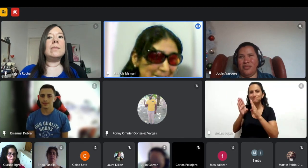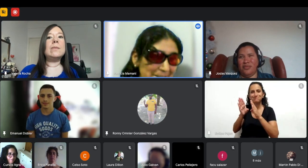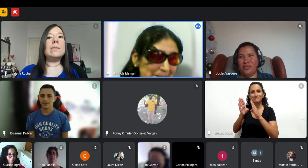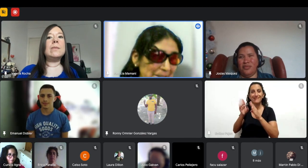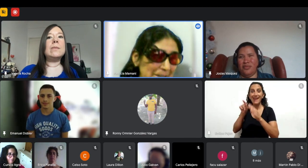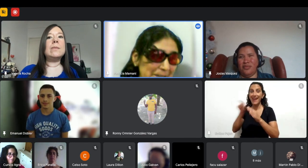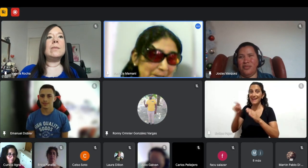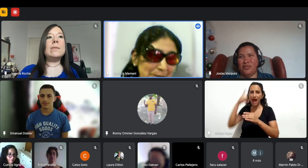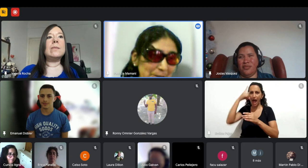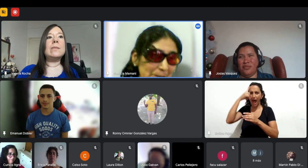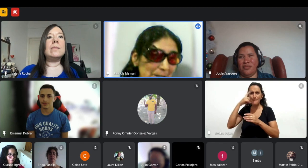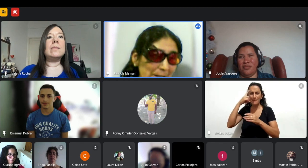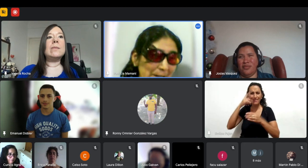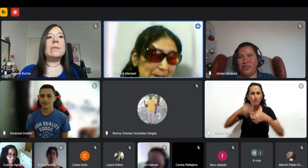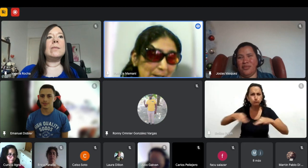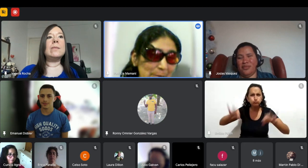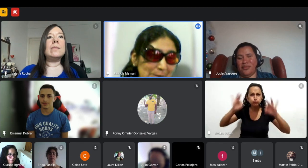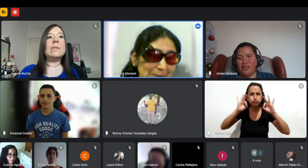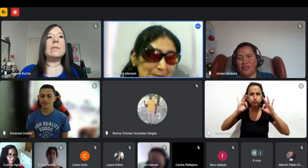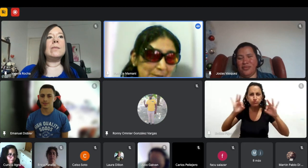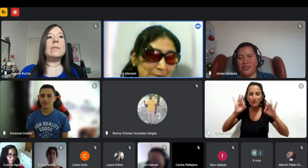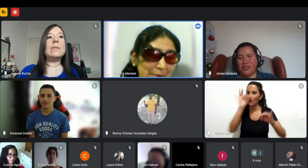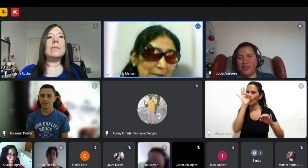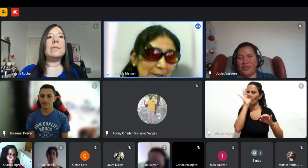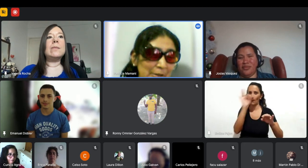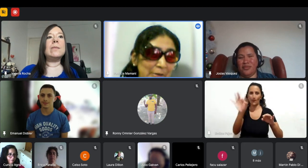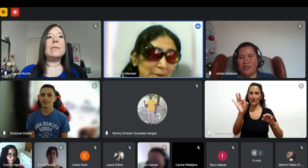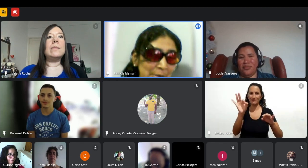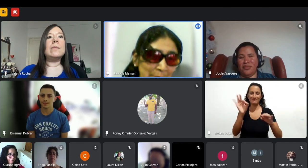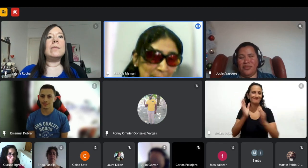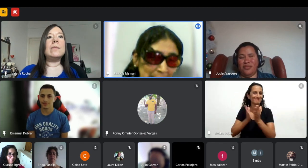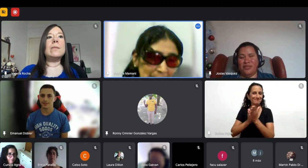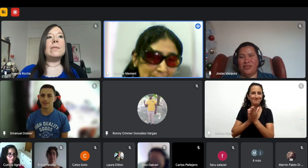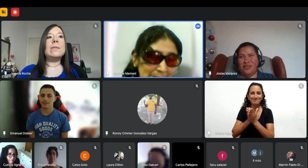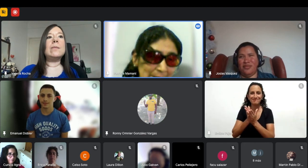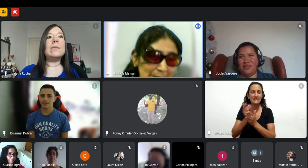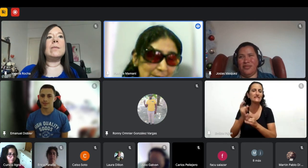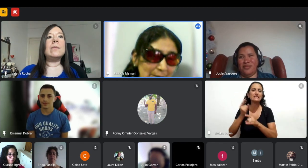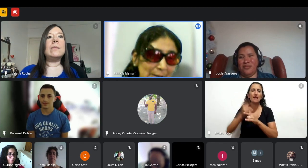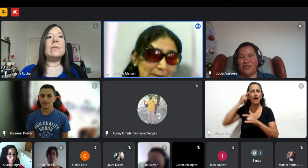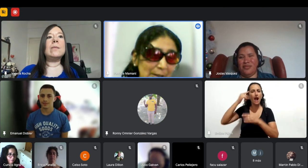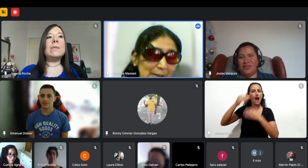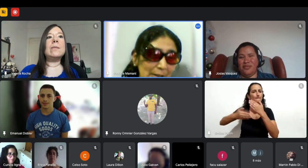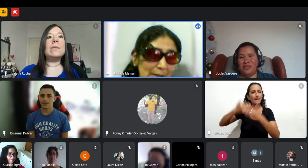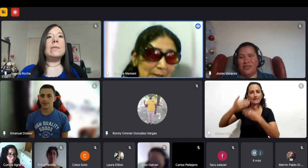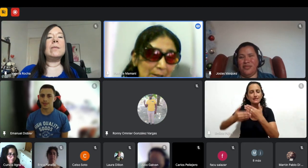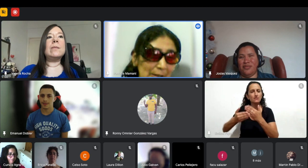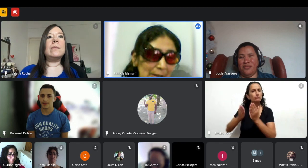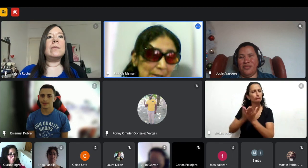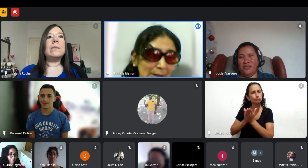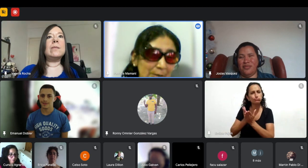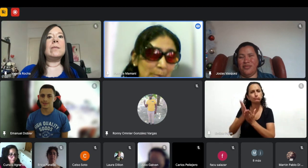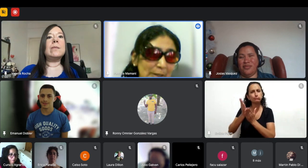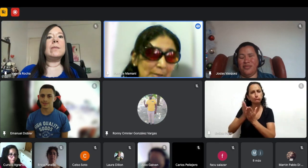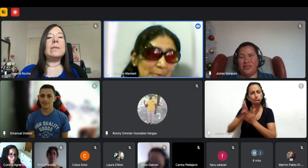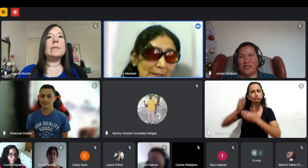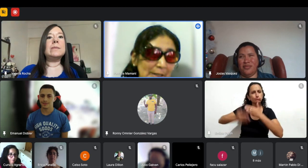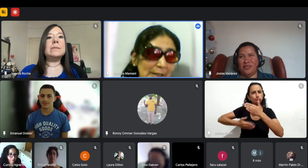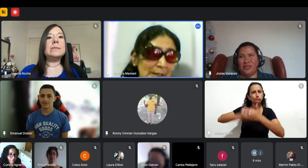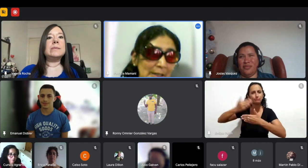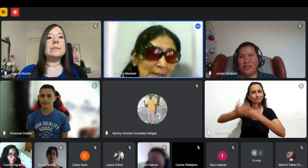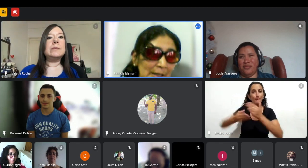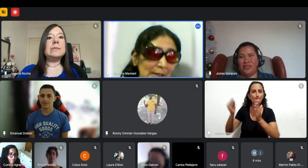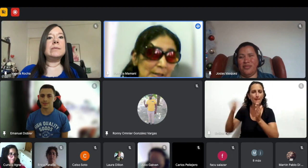aprender así que creo que la capacitación es continua y sigue y sigue cada vez para